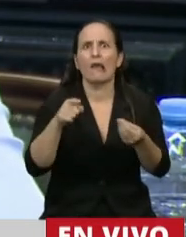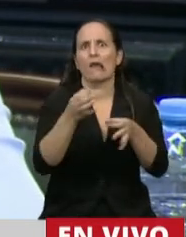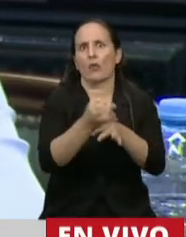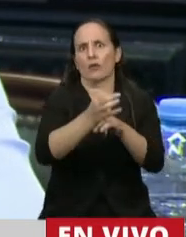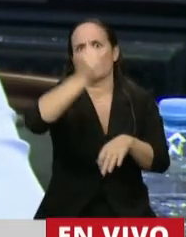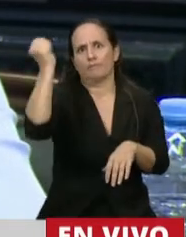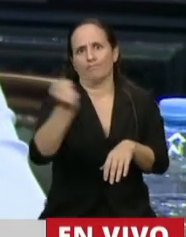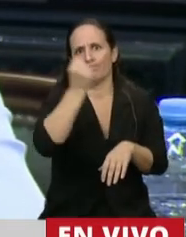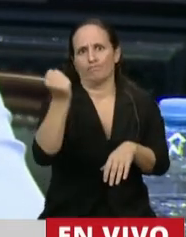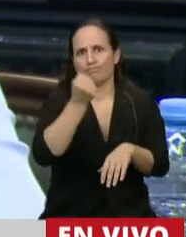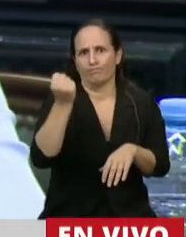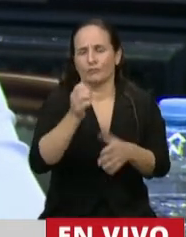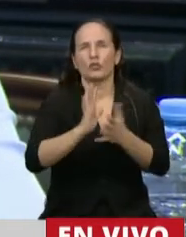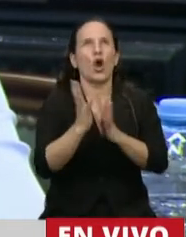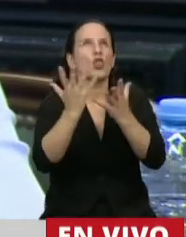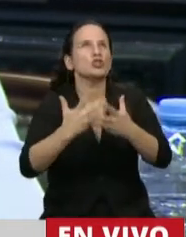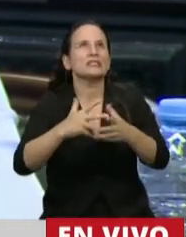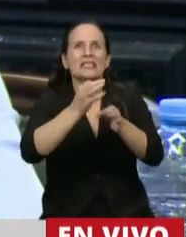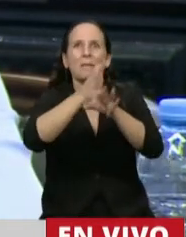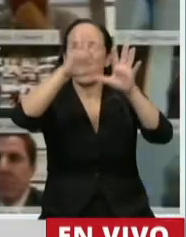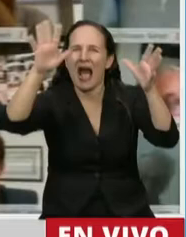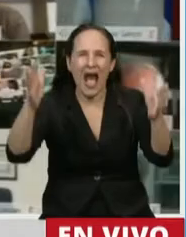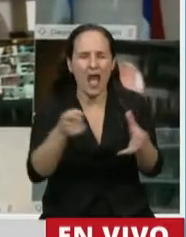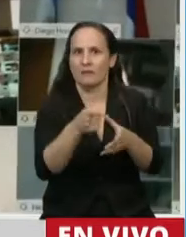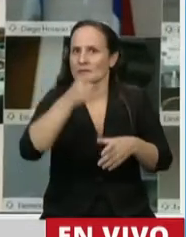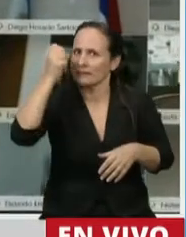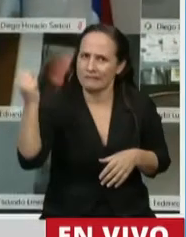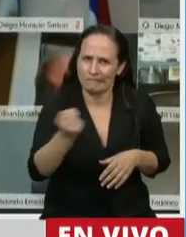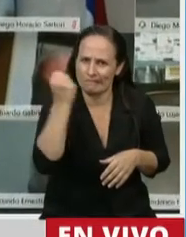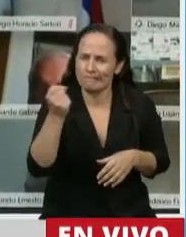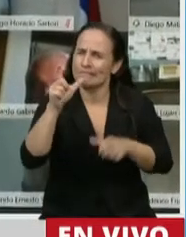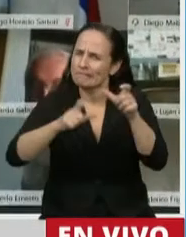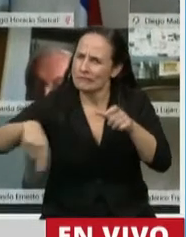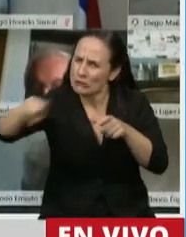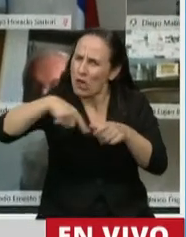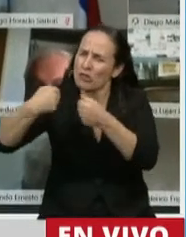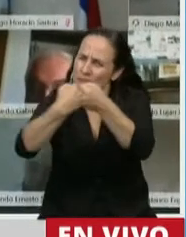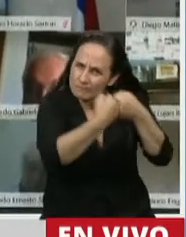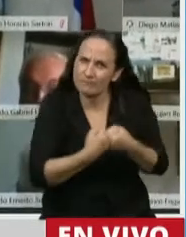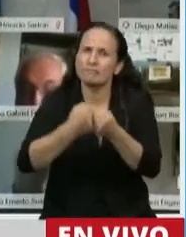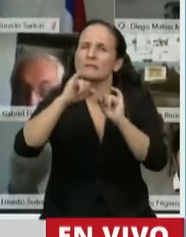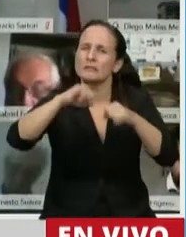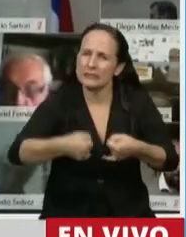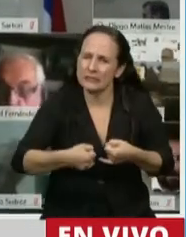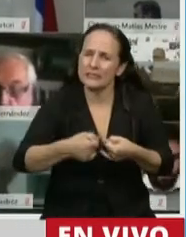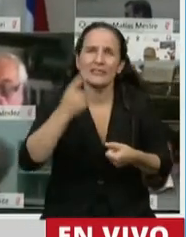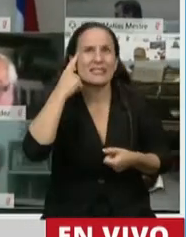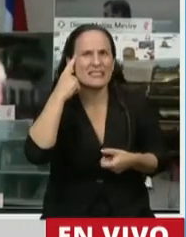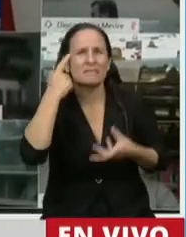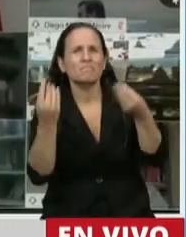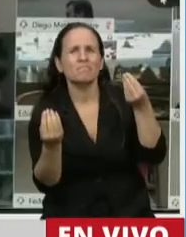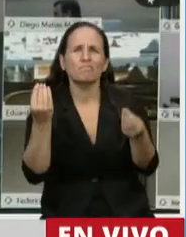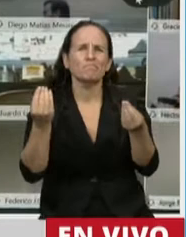educación, el sistema educativo, todos coincidimos y nos interpelamos sobre qué es,